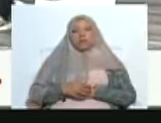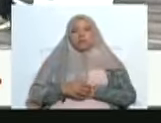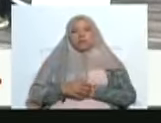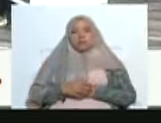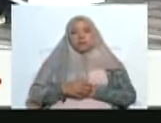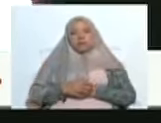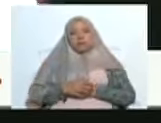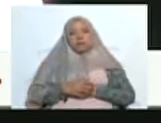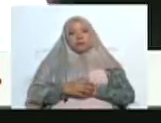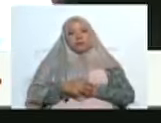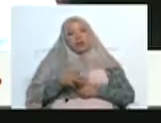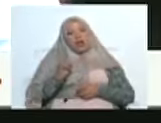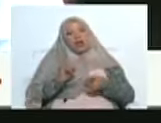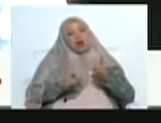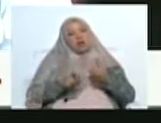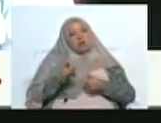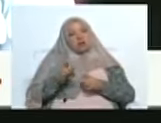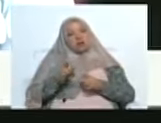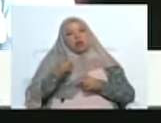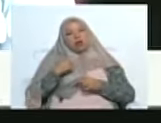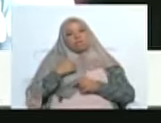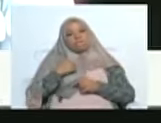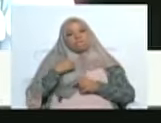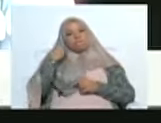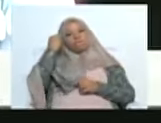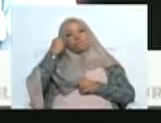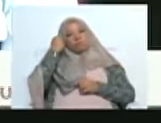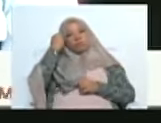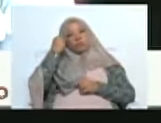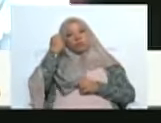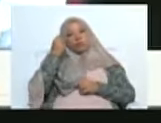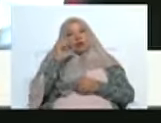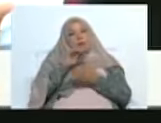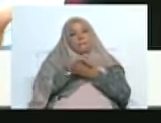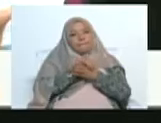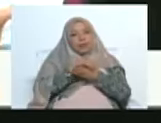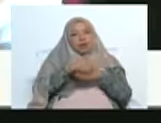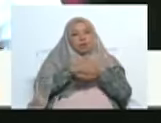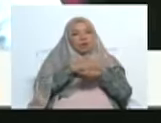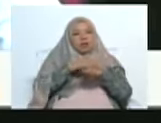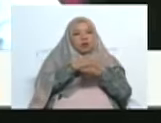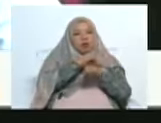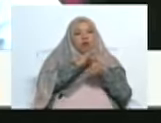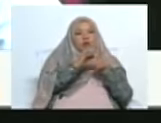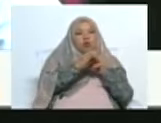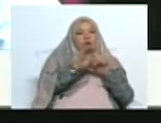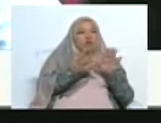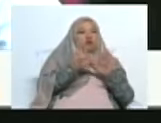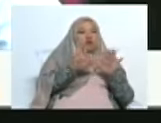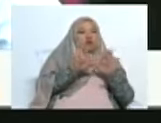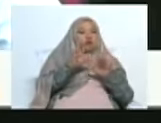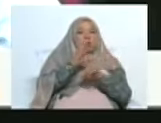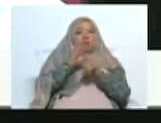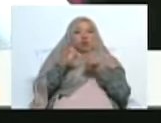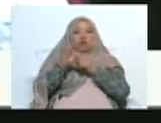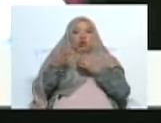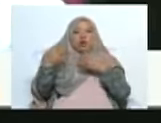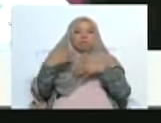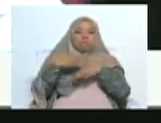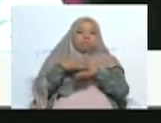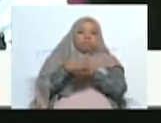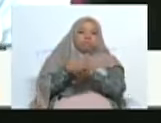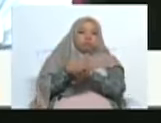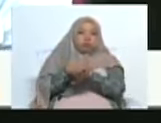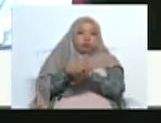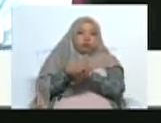Yo en alguna oportunidad le comenté a Ernesto que el turismo y la cultura es como un